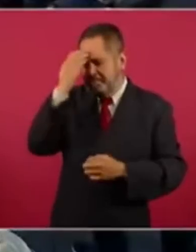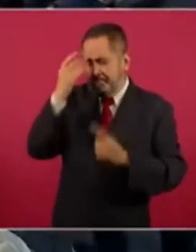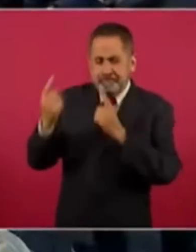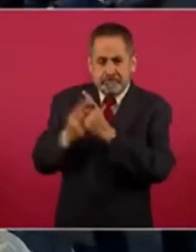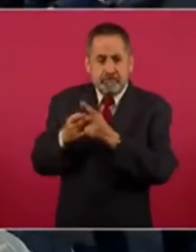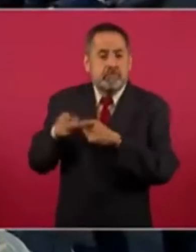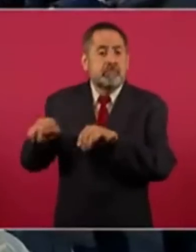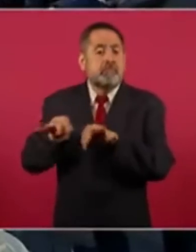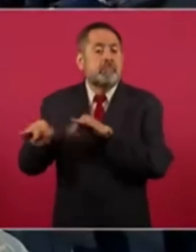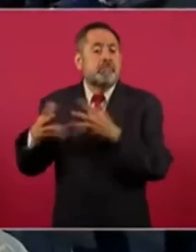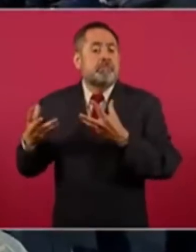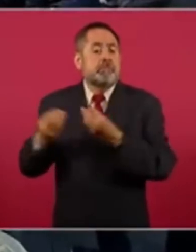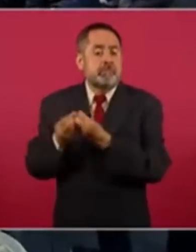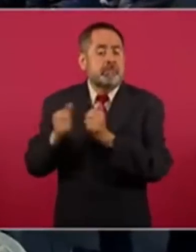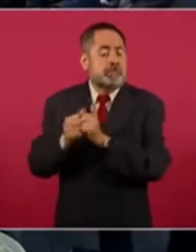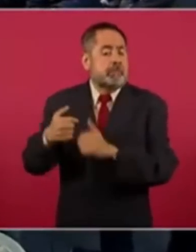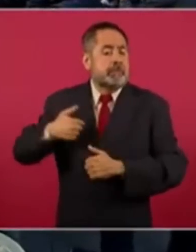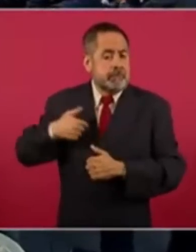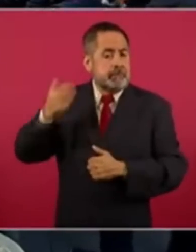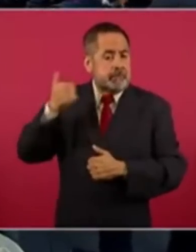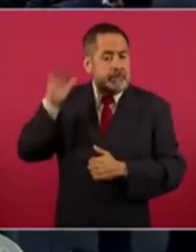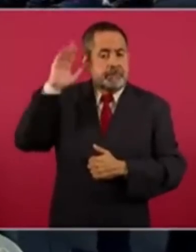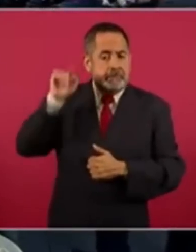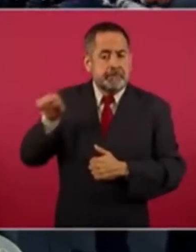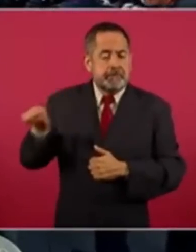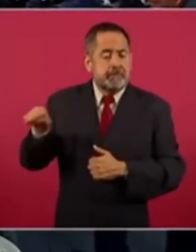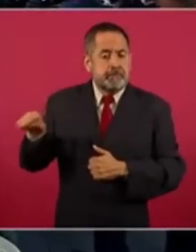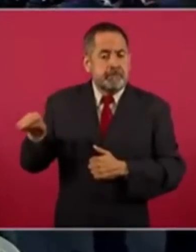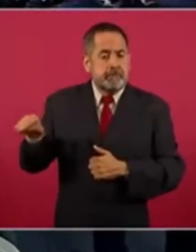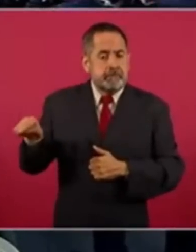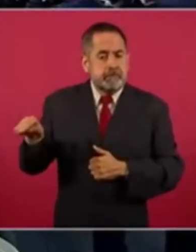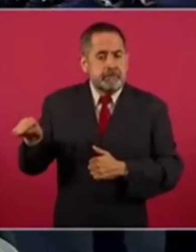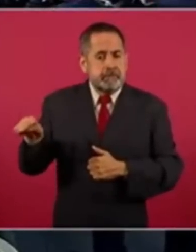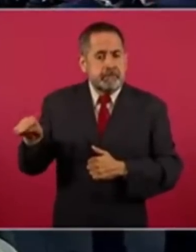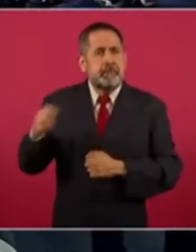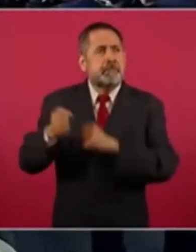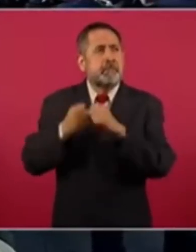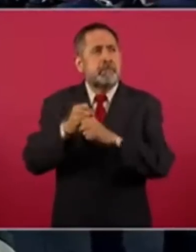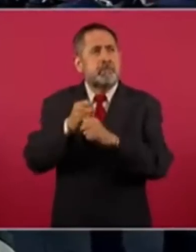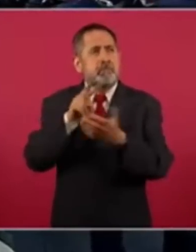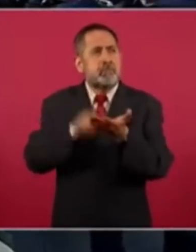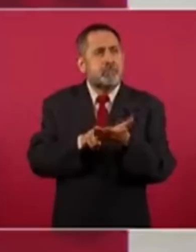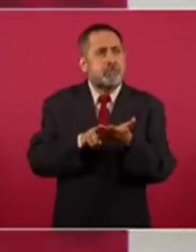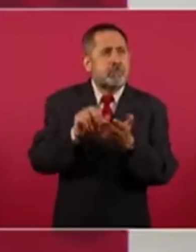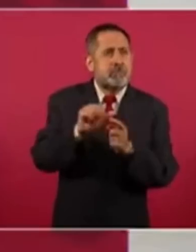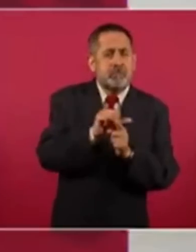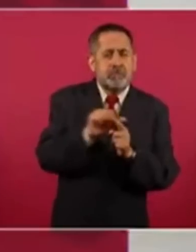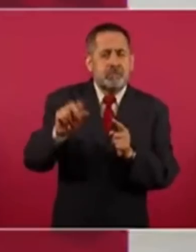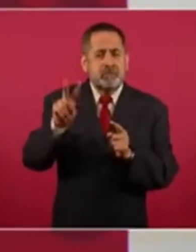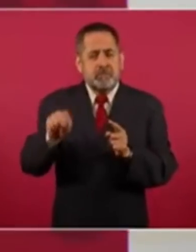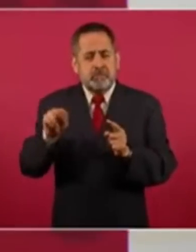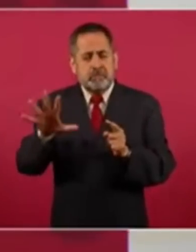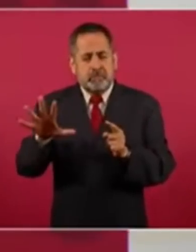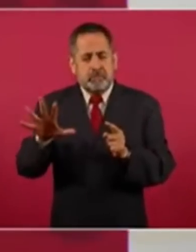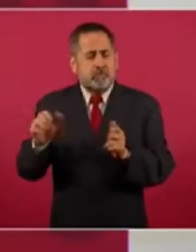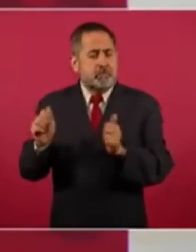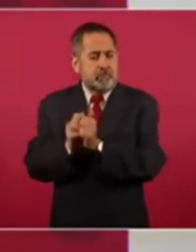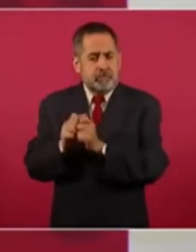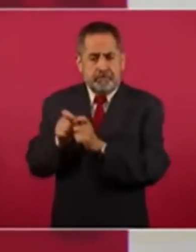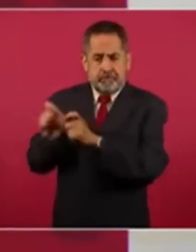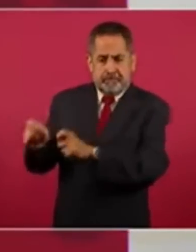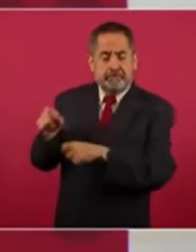trabajó conmigo de el 2000 al 2005 como